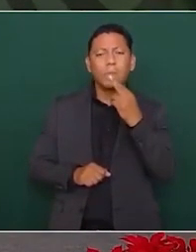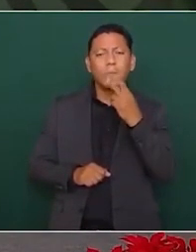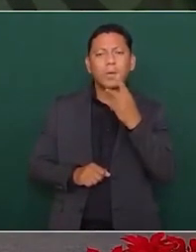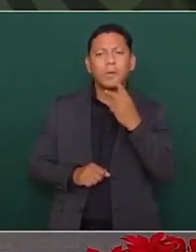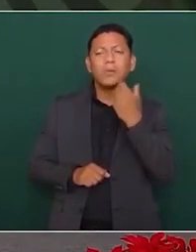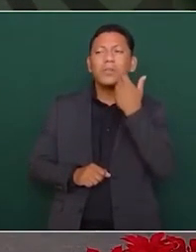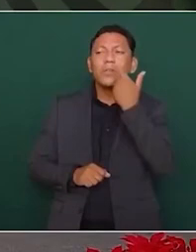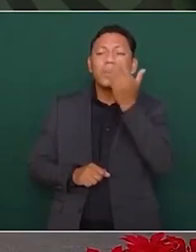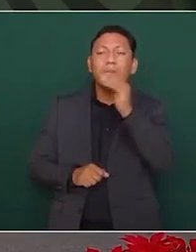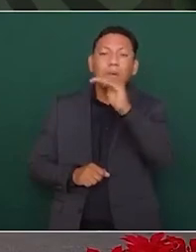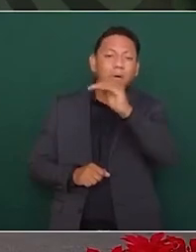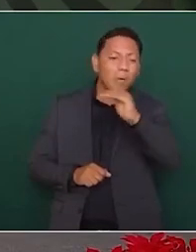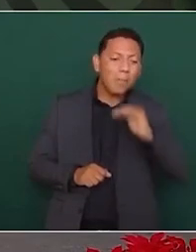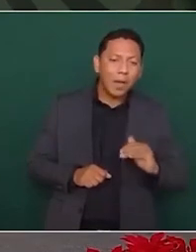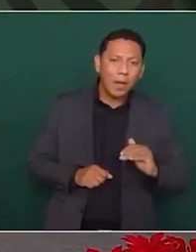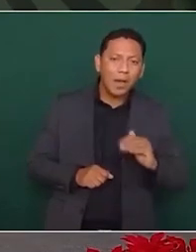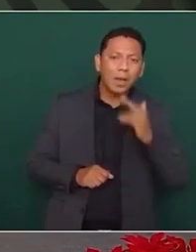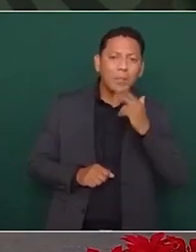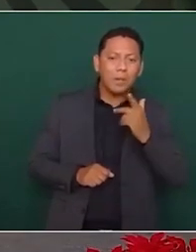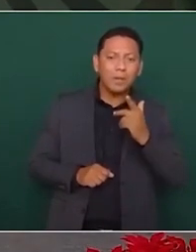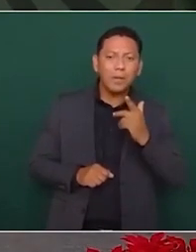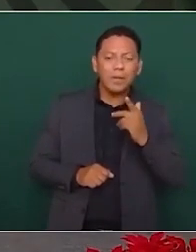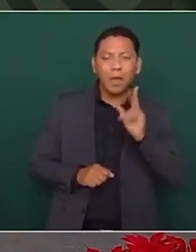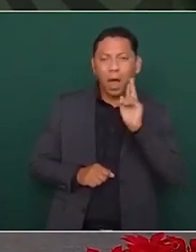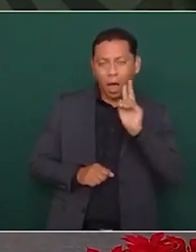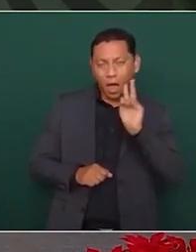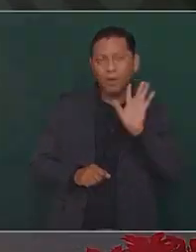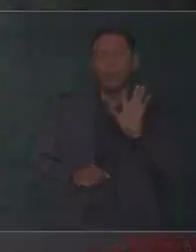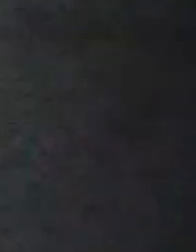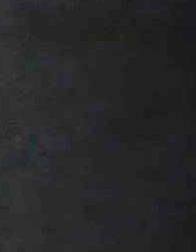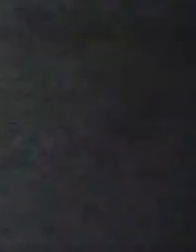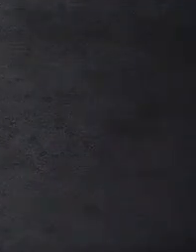que bajemos a ver si es posible a